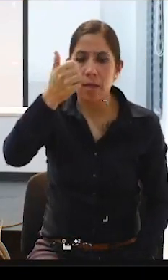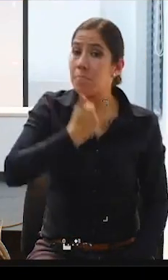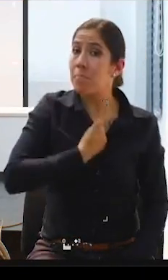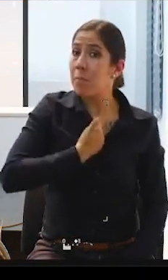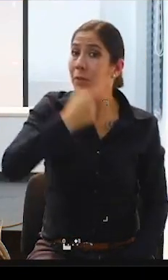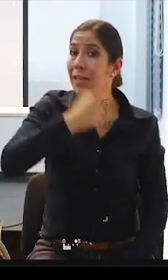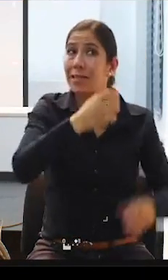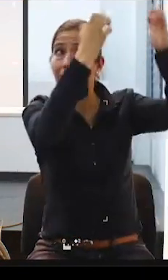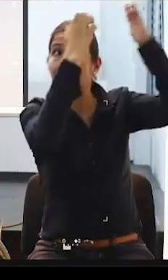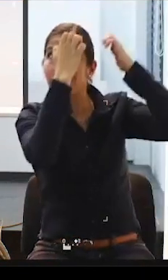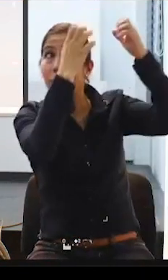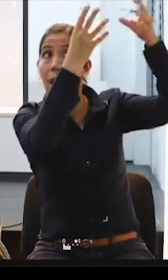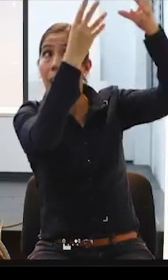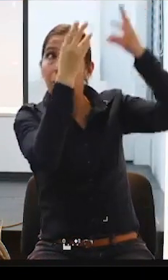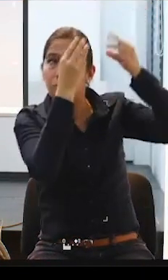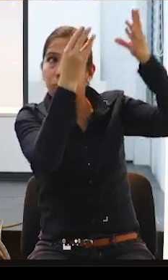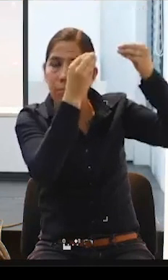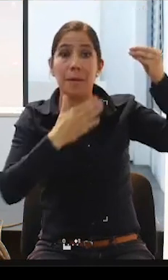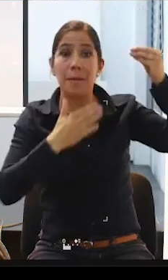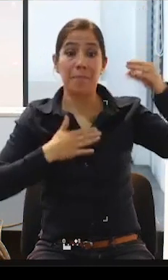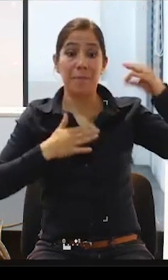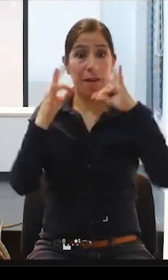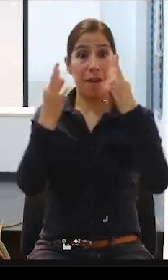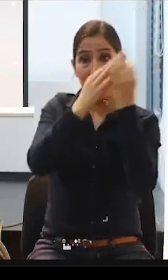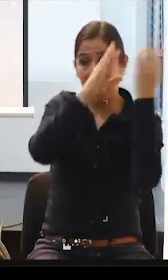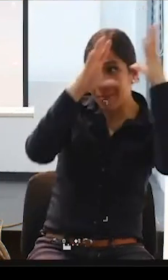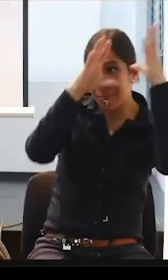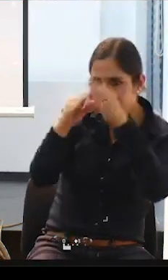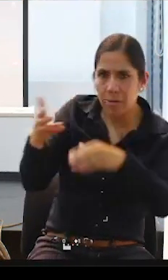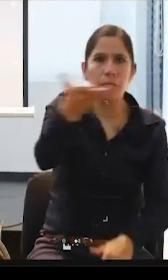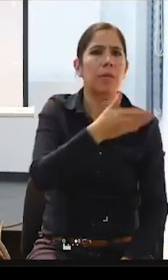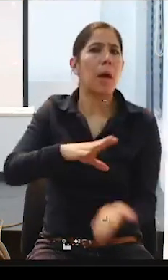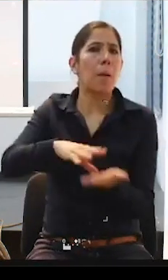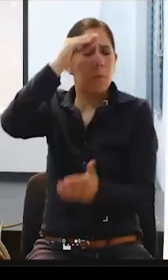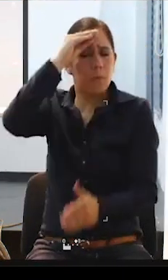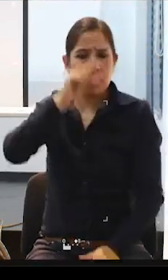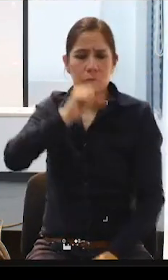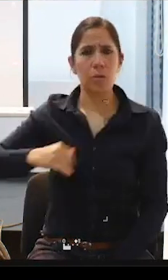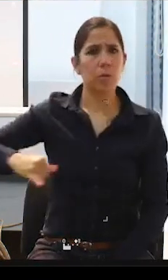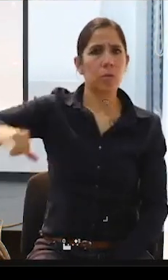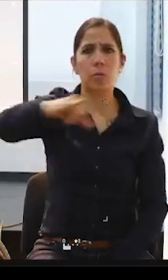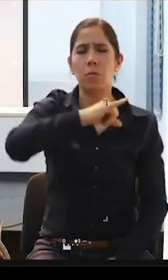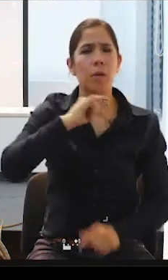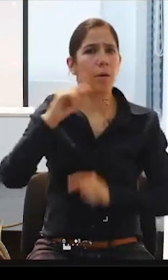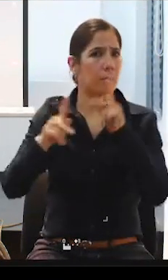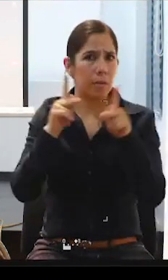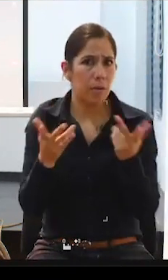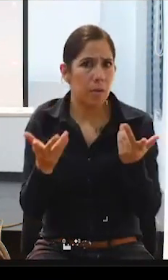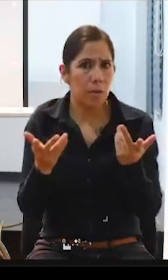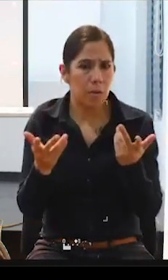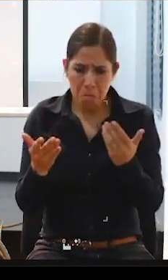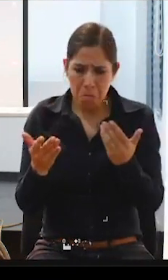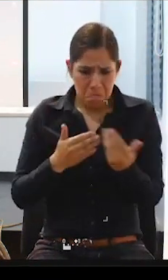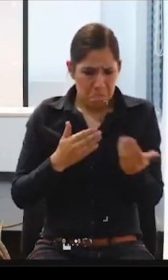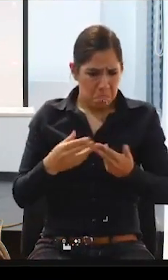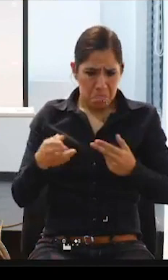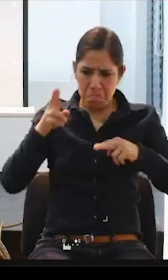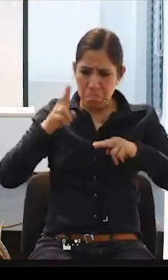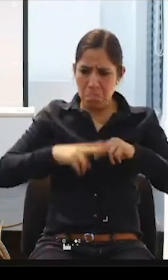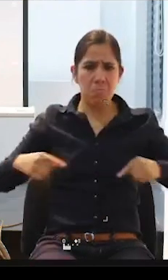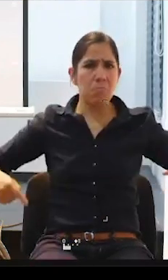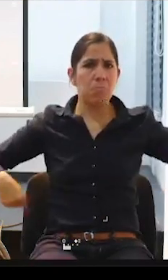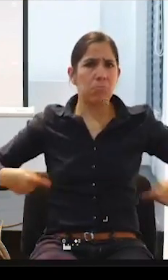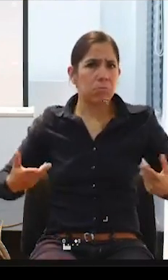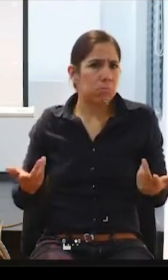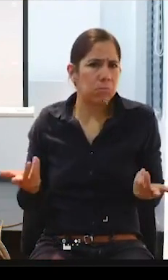eduquen y sean conscientes de que somos personas que el hecho de que vayamos en una silla de ruedas, el hecho de que